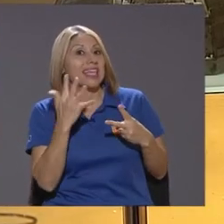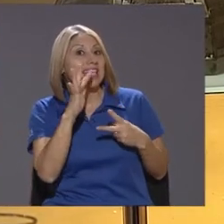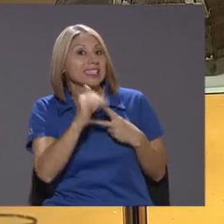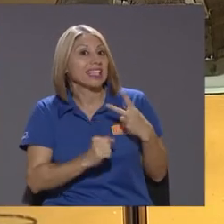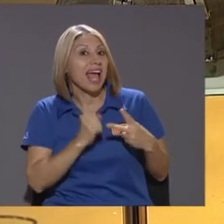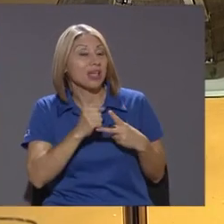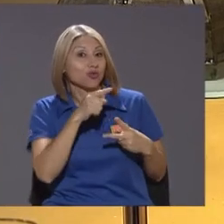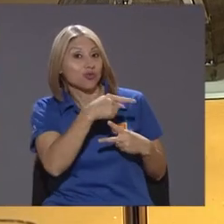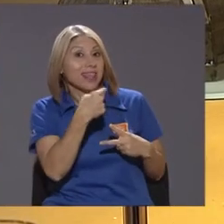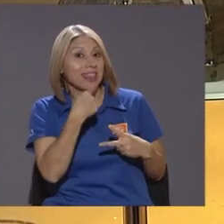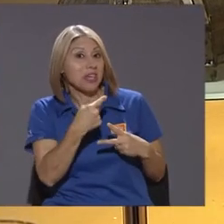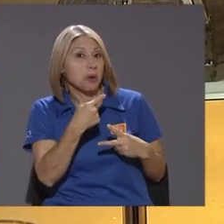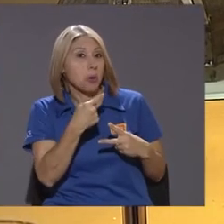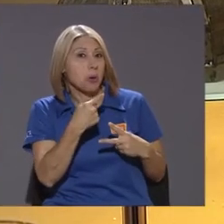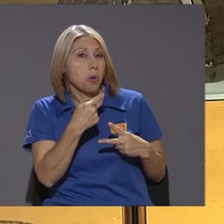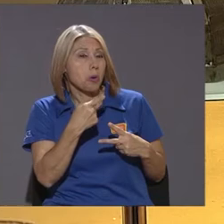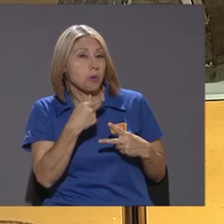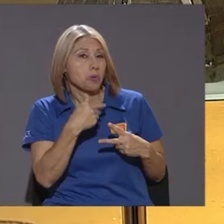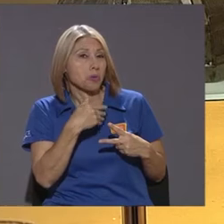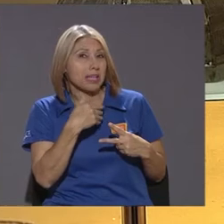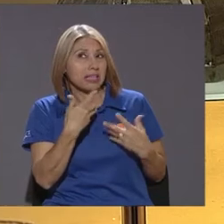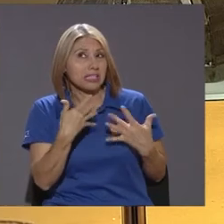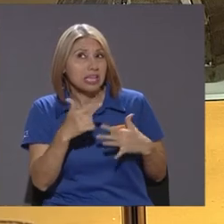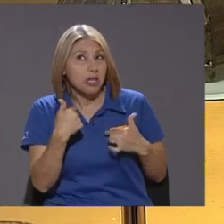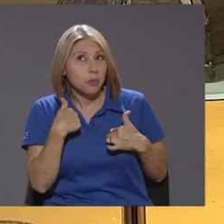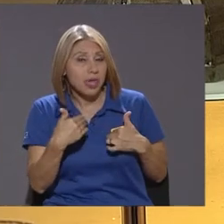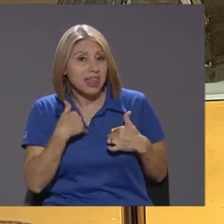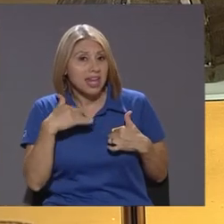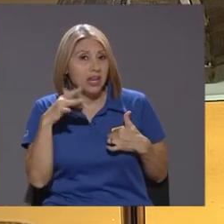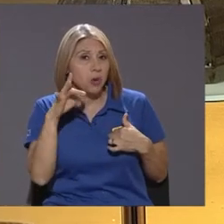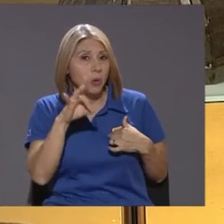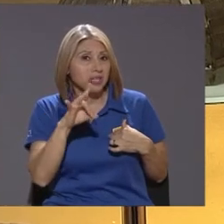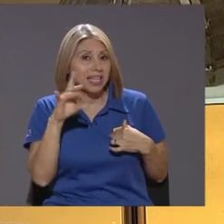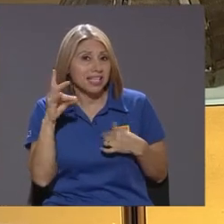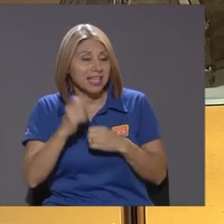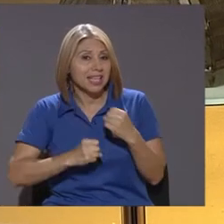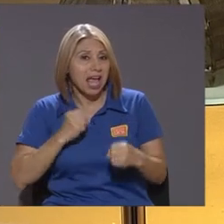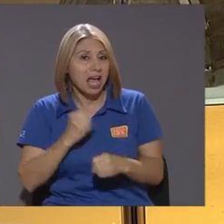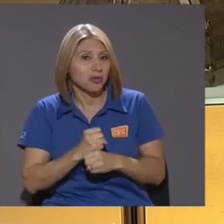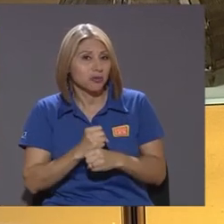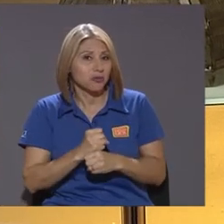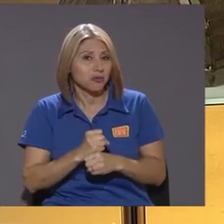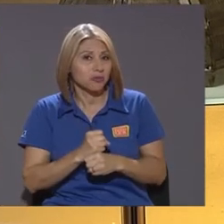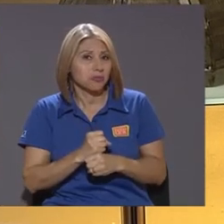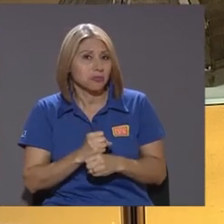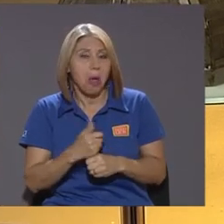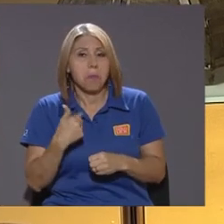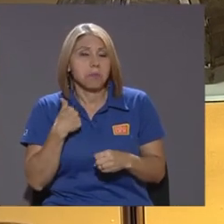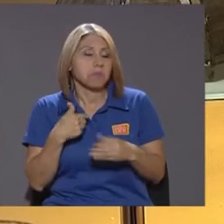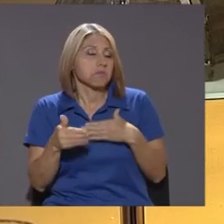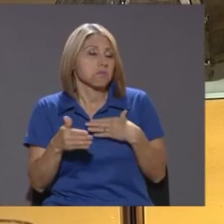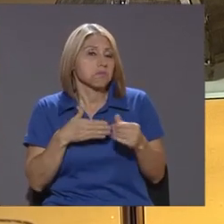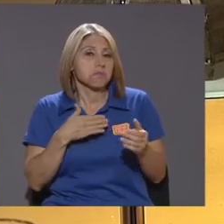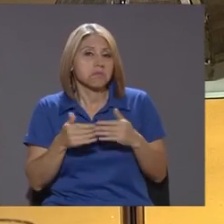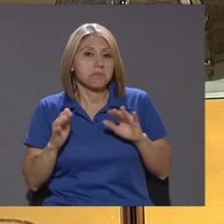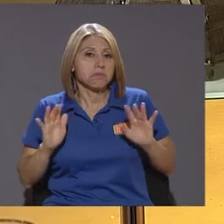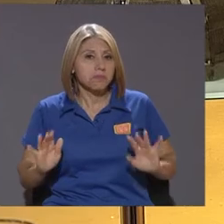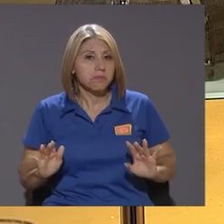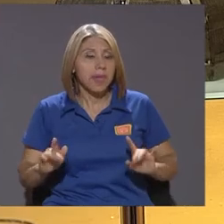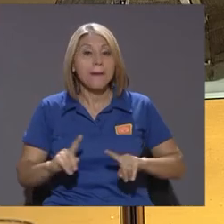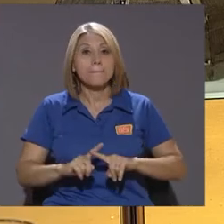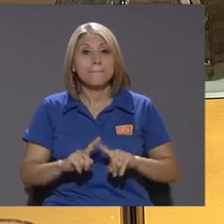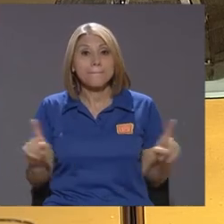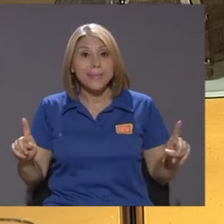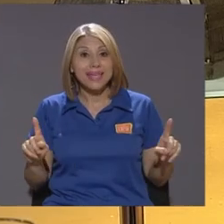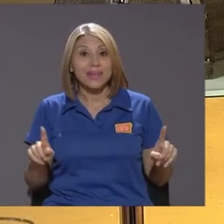por cierto a mí no me quita el sueño ni casi nada y eso menos pero ojo en